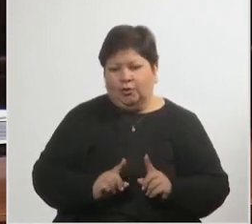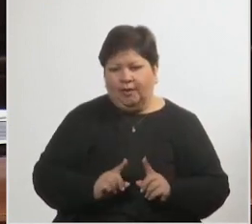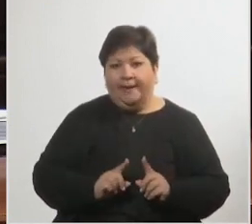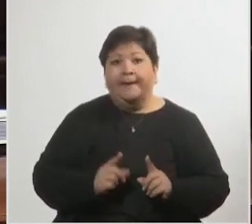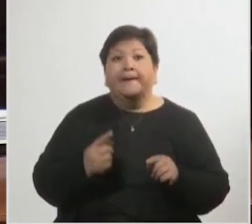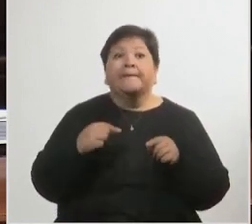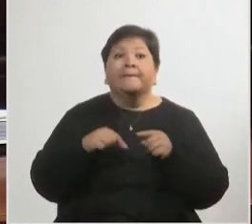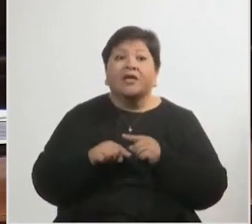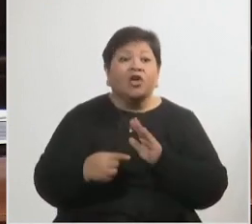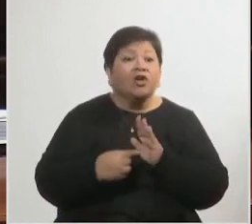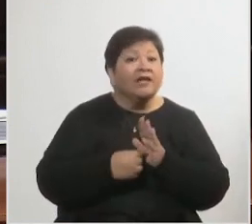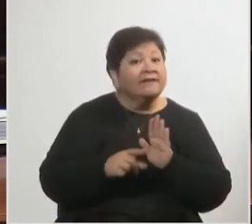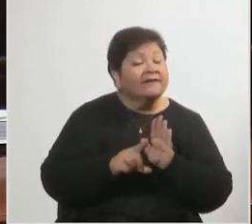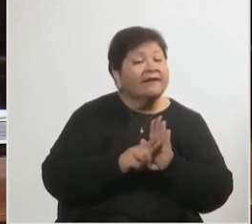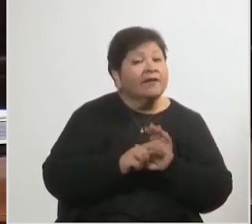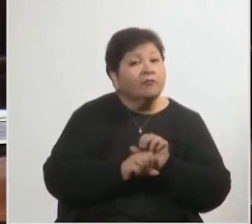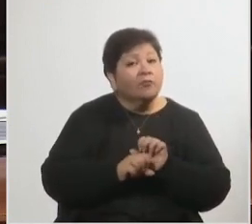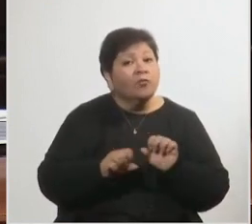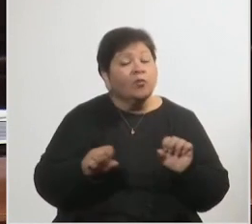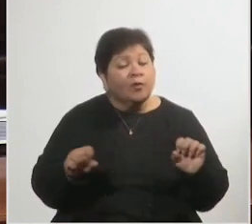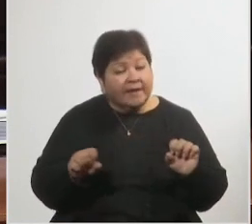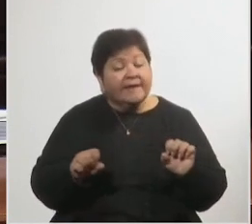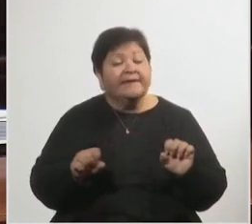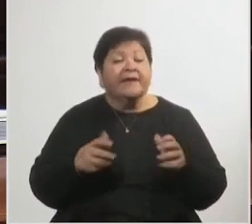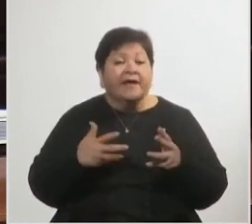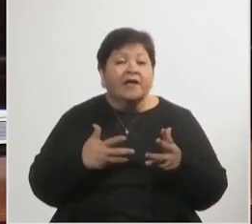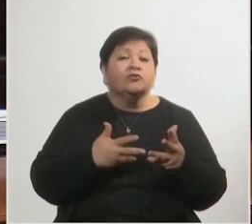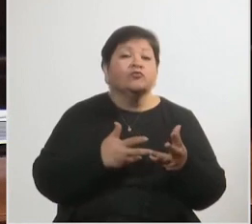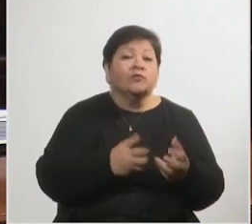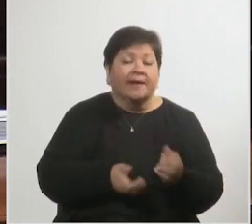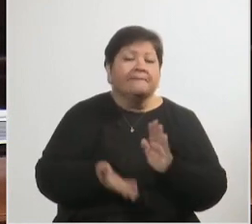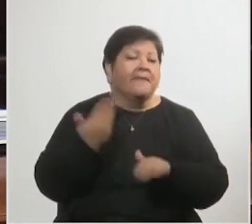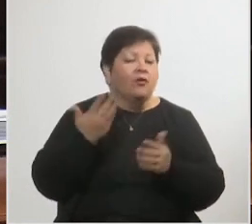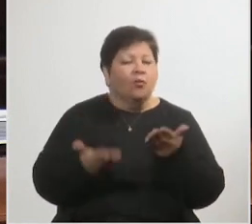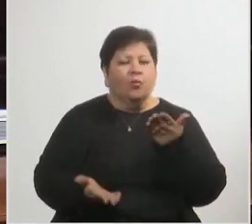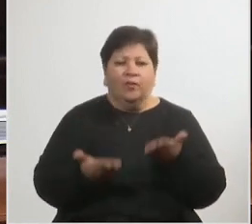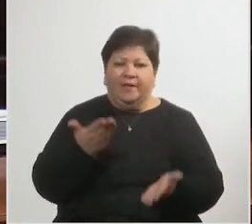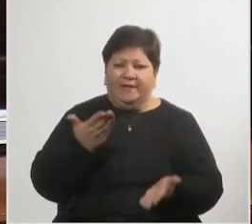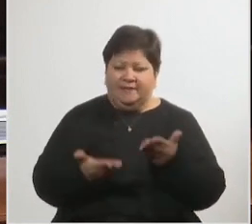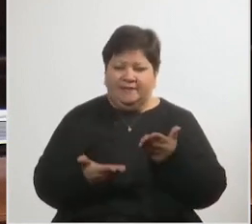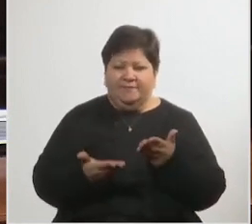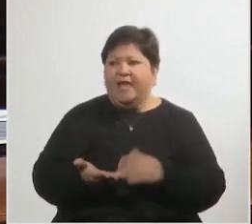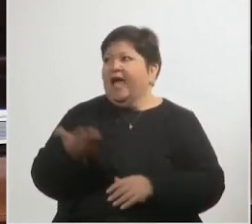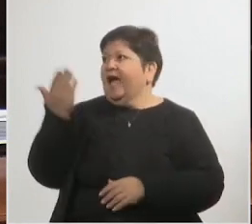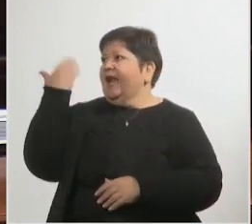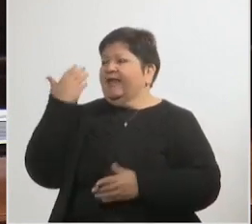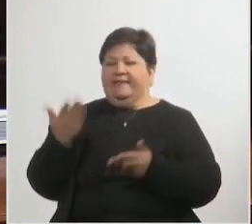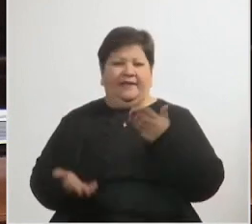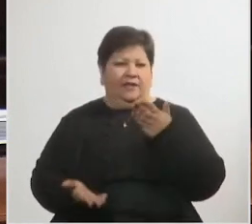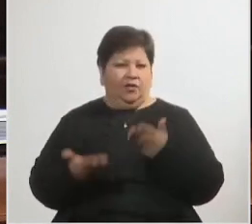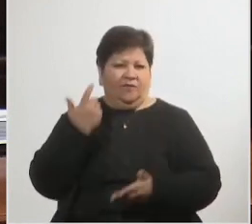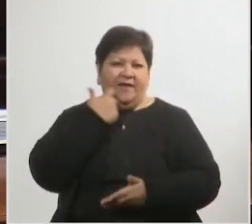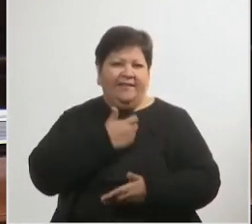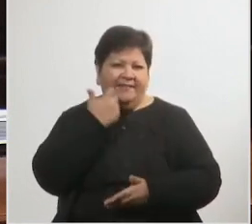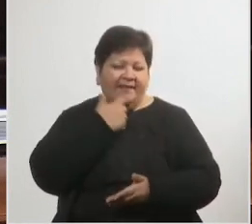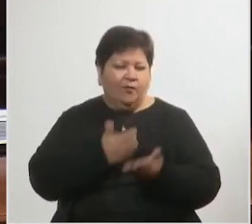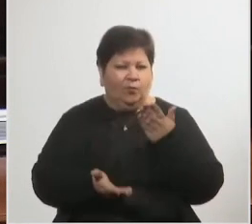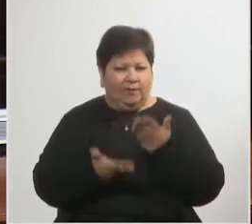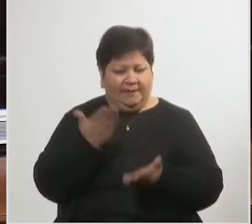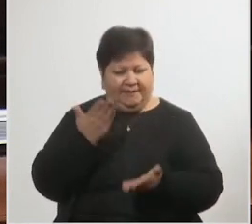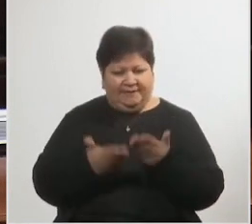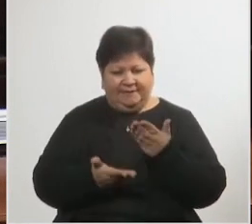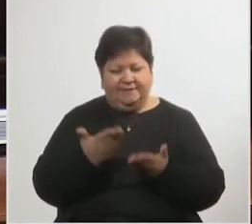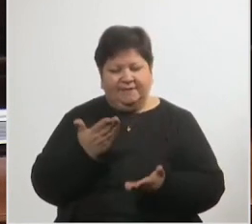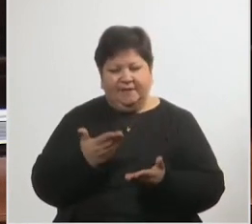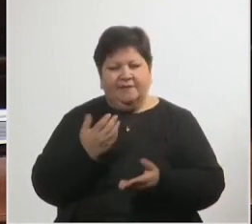arrojar un poco más de justicia en una situación de tremenda injusticia que se viene viviendo desde hace ya